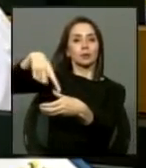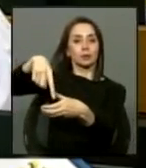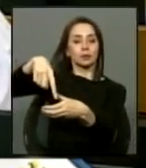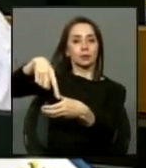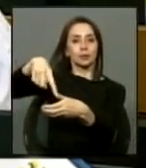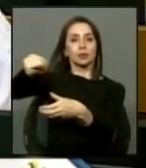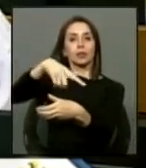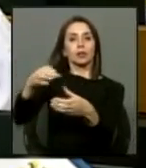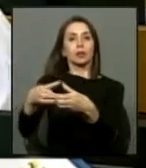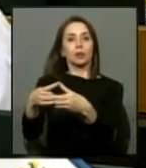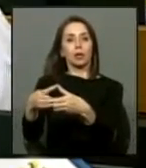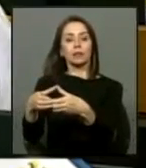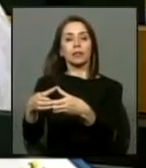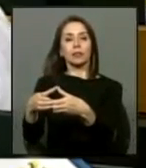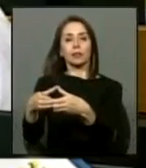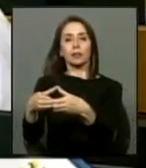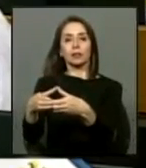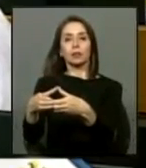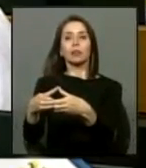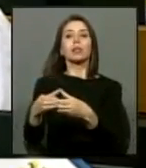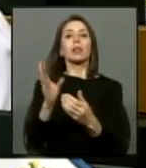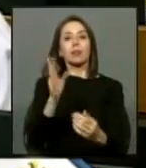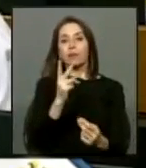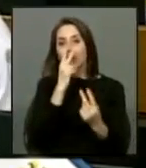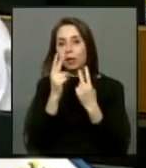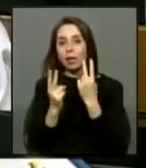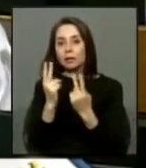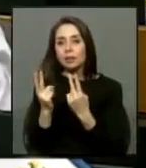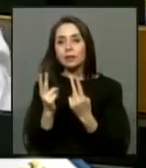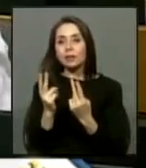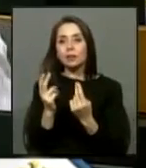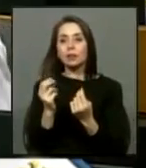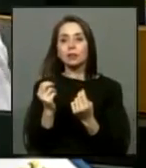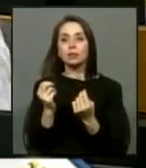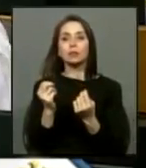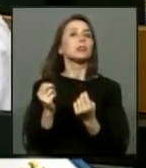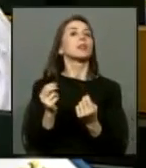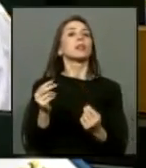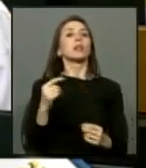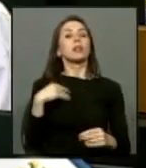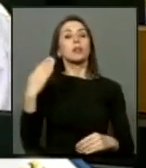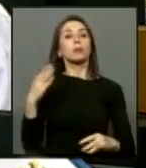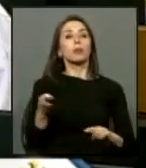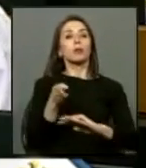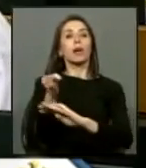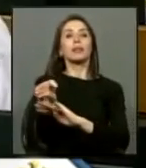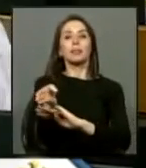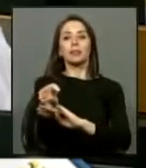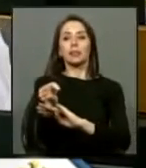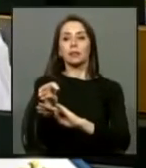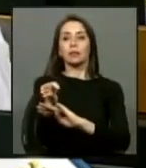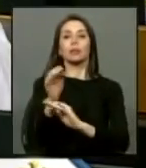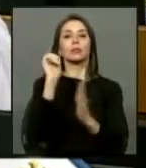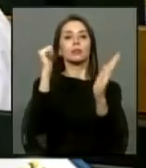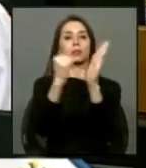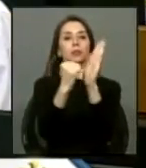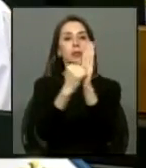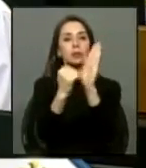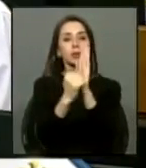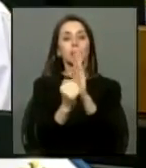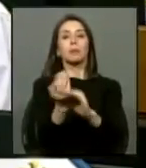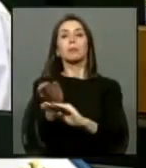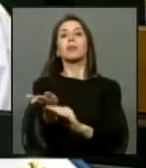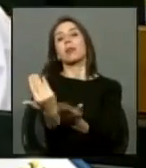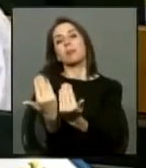de un sector que la ciudadanía tiene que conocer porque el día de mañana van a ir a golpear sus puertas van a golpear sus puertas pidiendo el